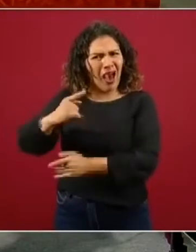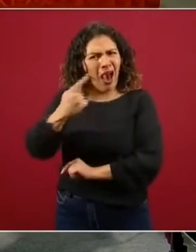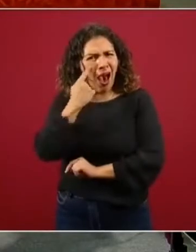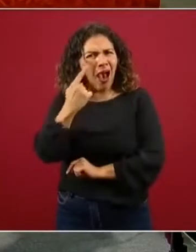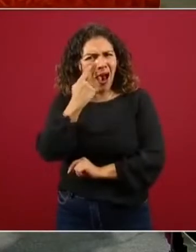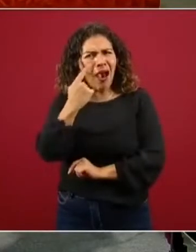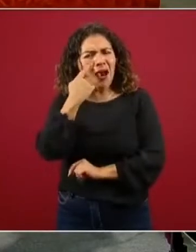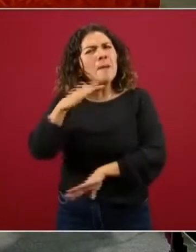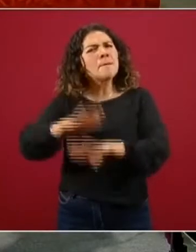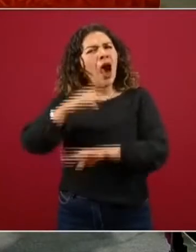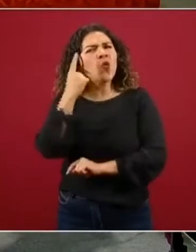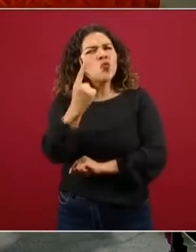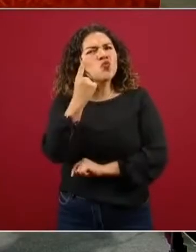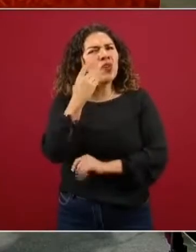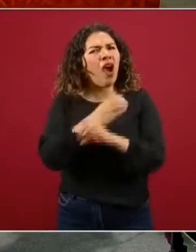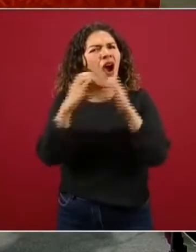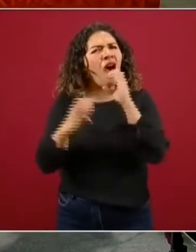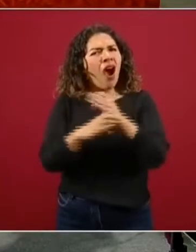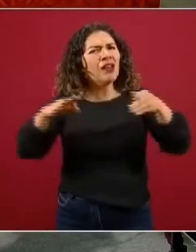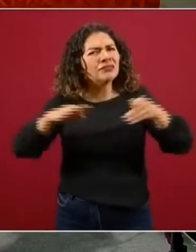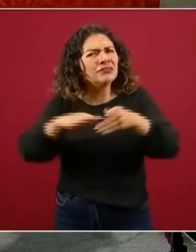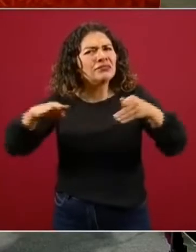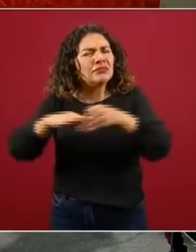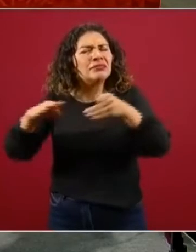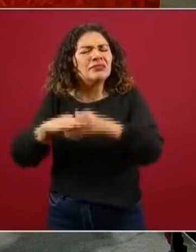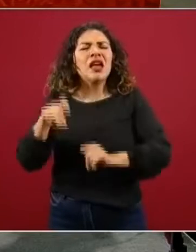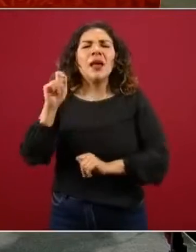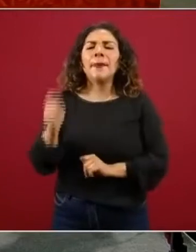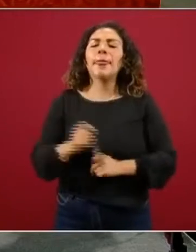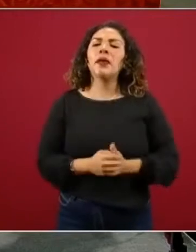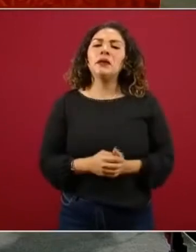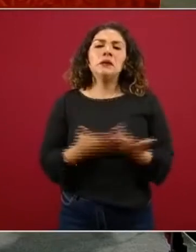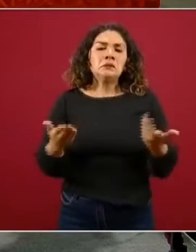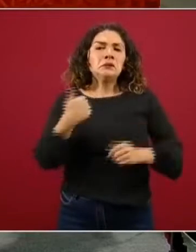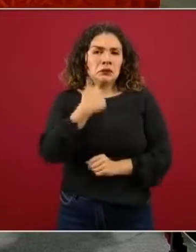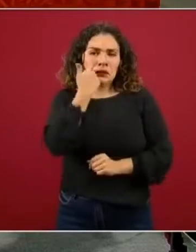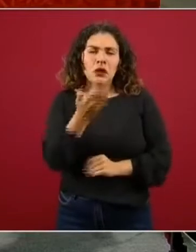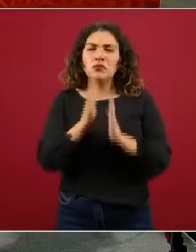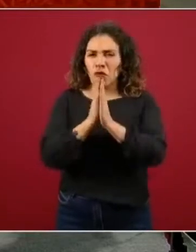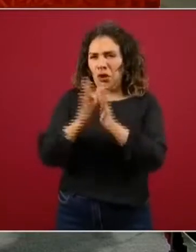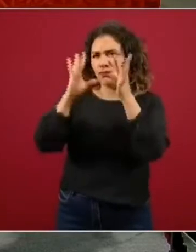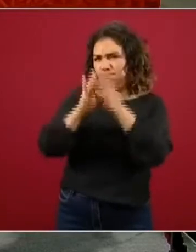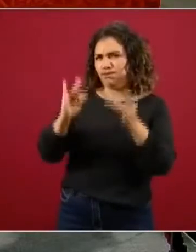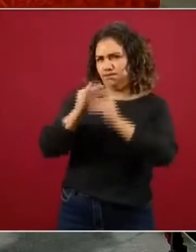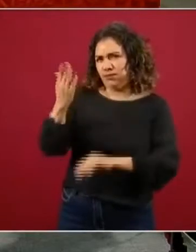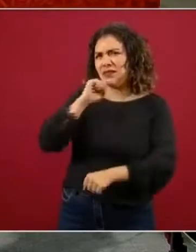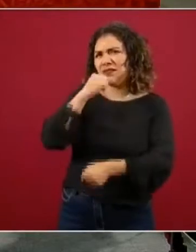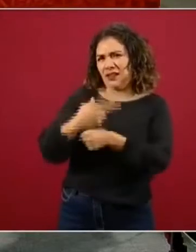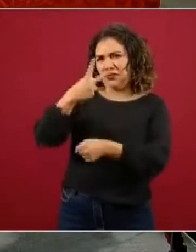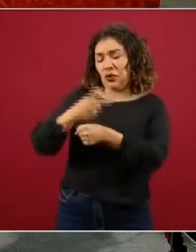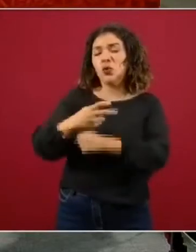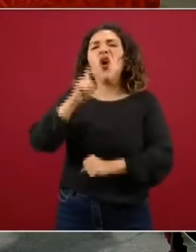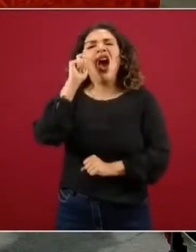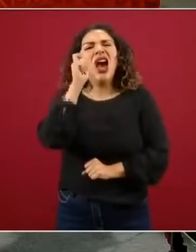cuestión recurrente que queremos que nos aclare el señor subsecretario